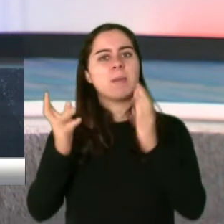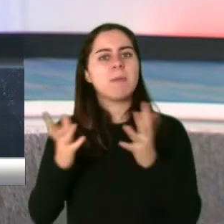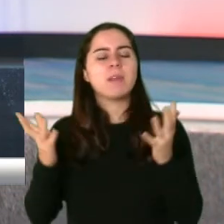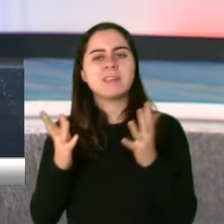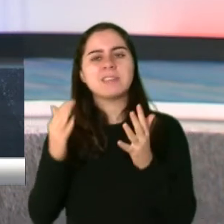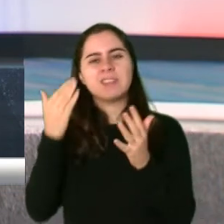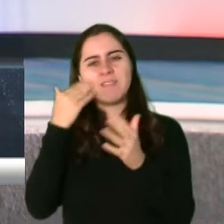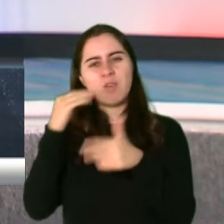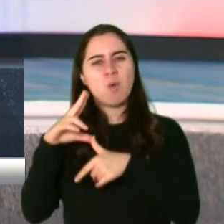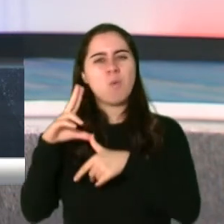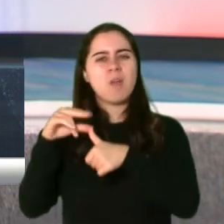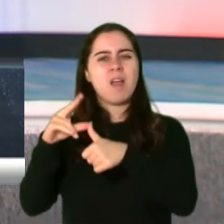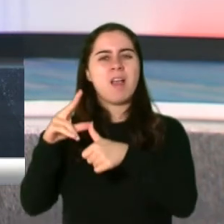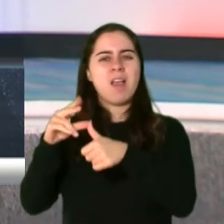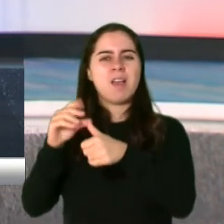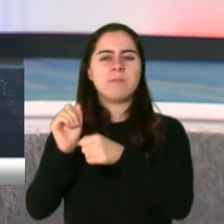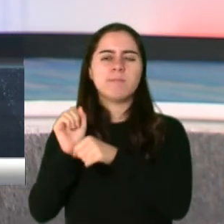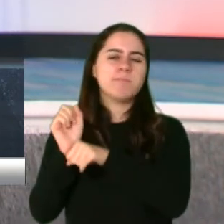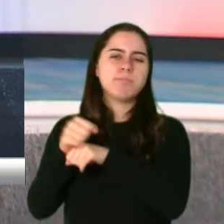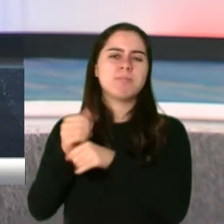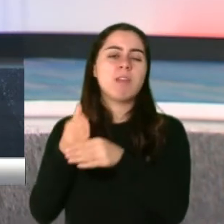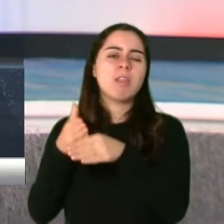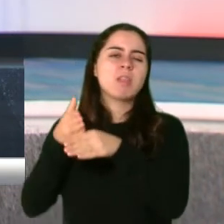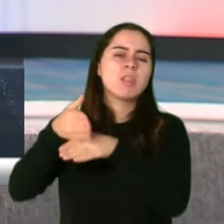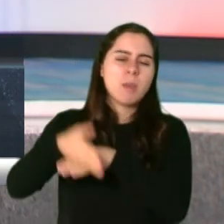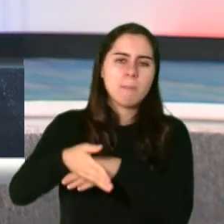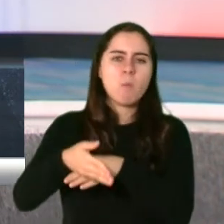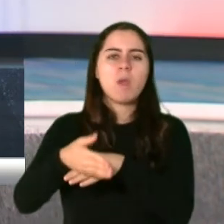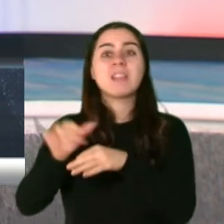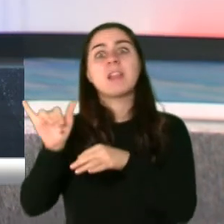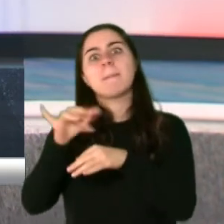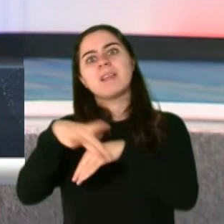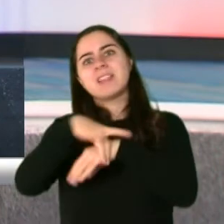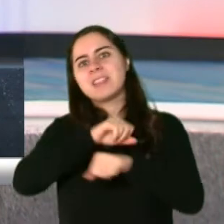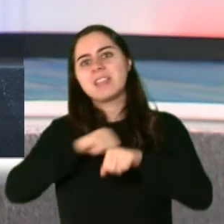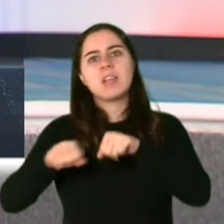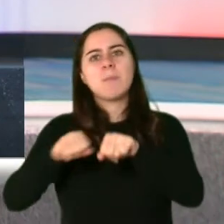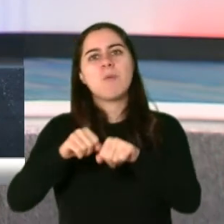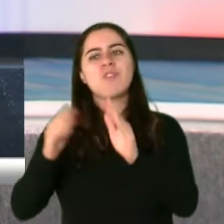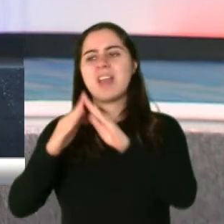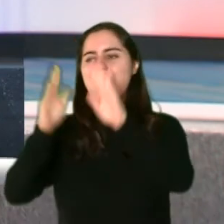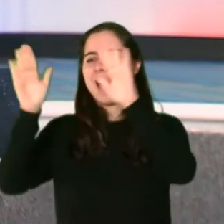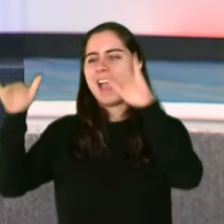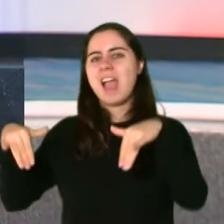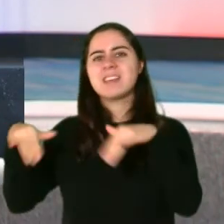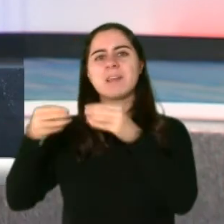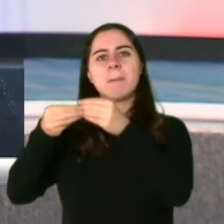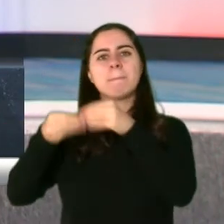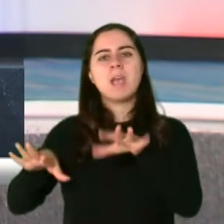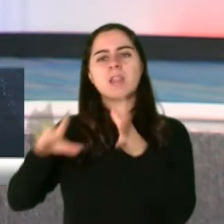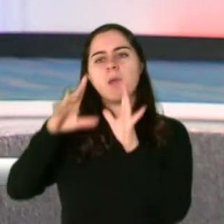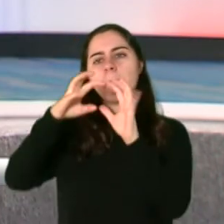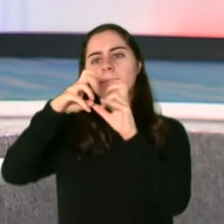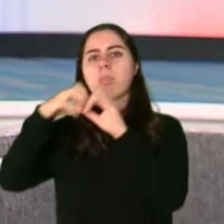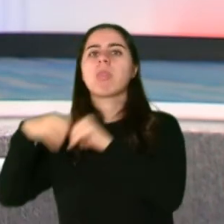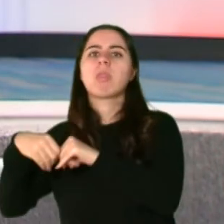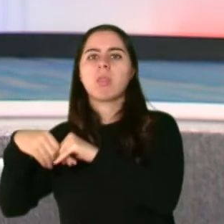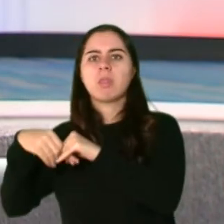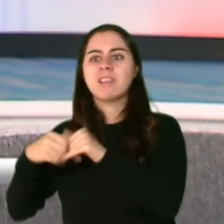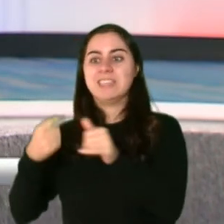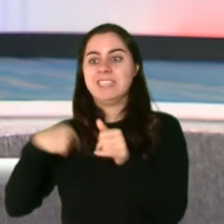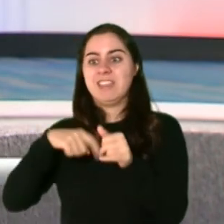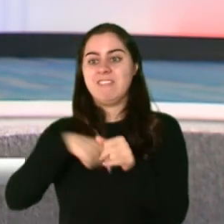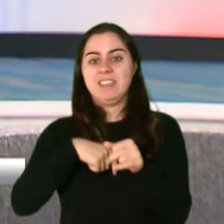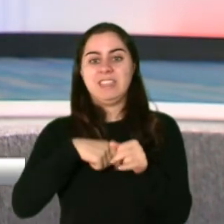desastres de Irma y María, los huracanes, y luego también en los terremotos, perdieron sus viviendas y sus propiedades y tenían que hacer ciertas gestiones